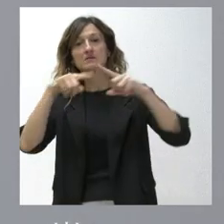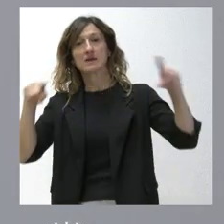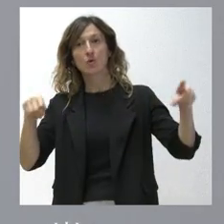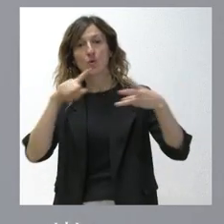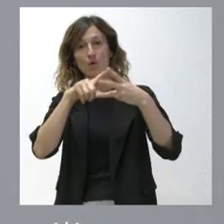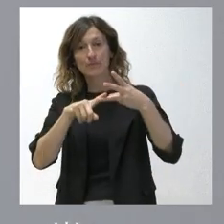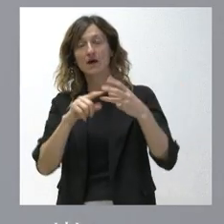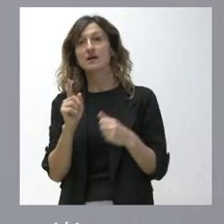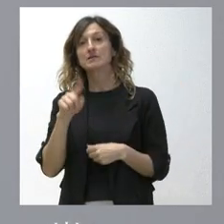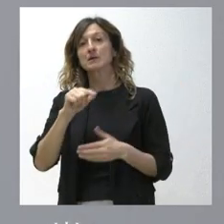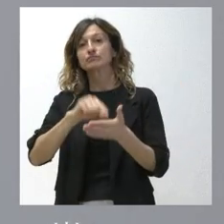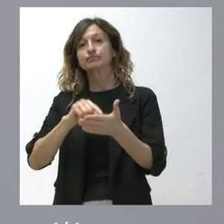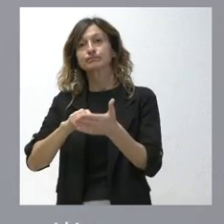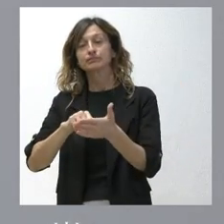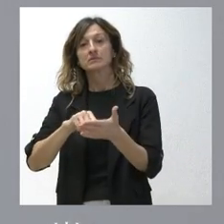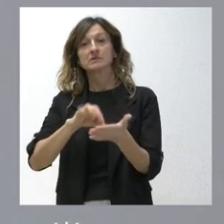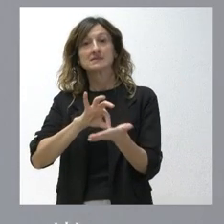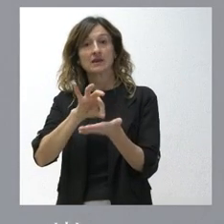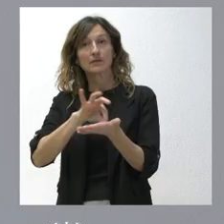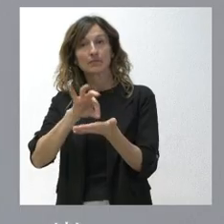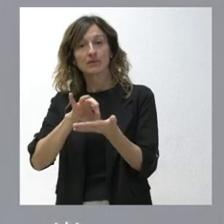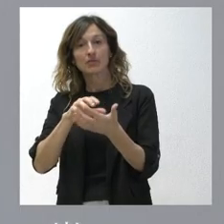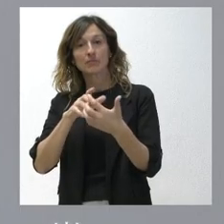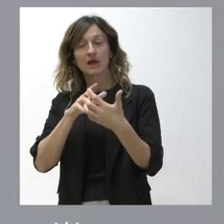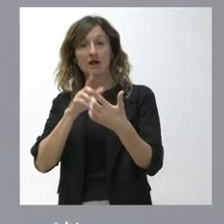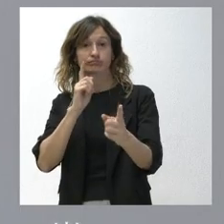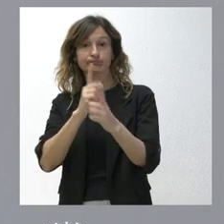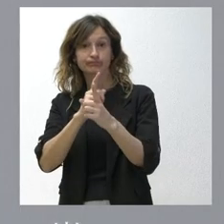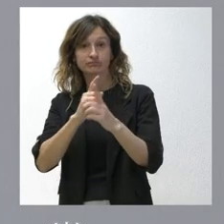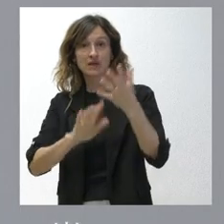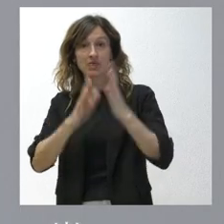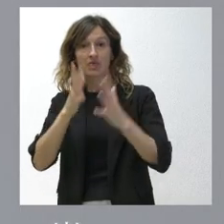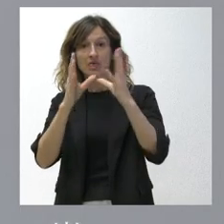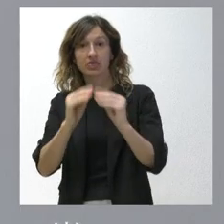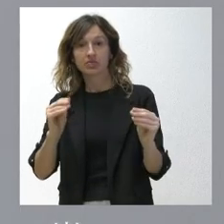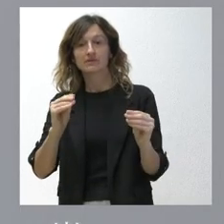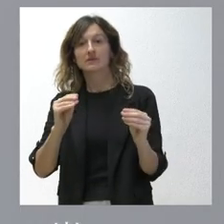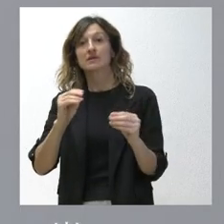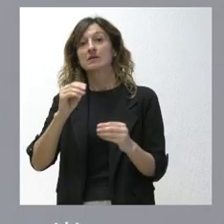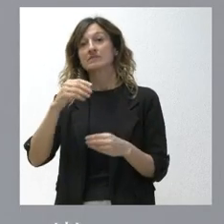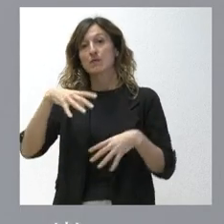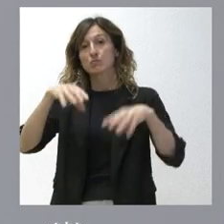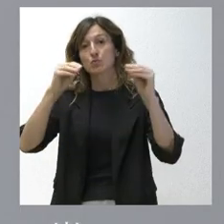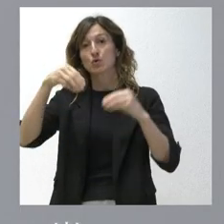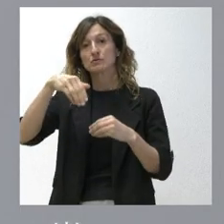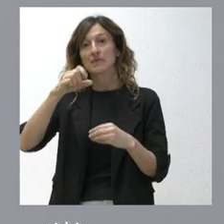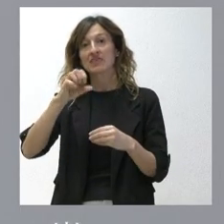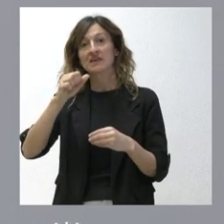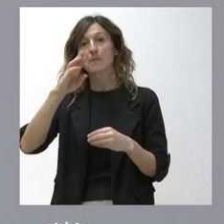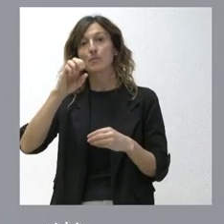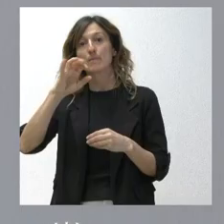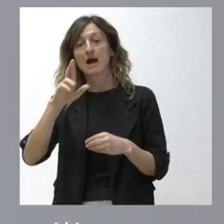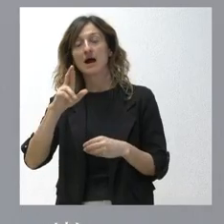contratan los servicios para la lucha integral contra los incendios en las bases de Medina de Pomar en Burgos, el Bodón en